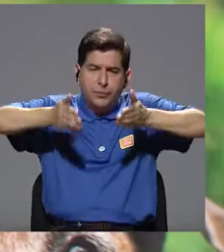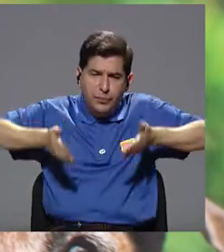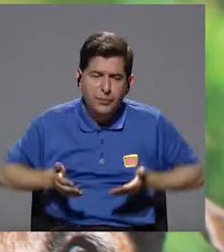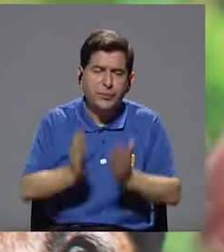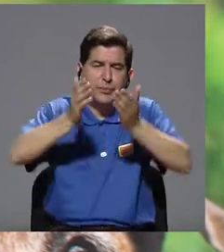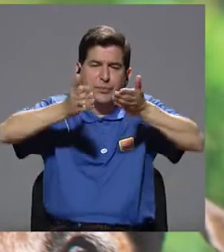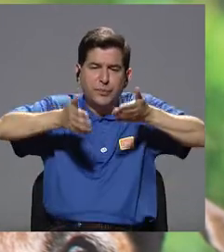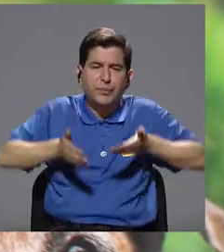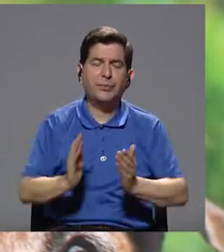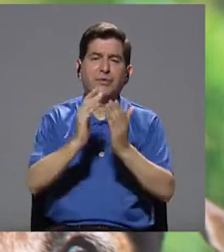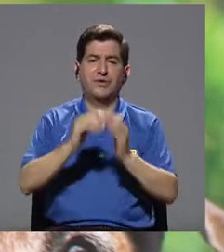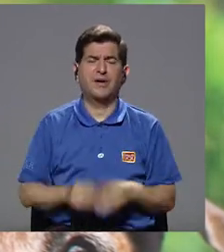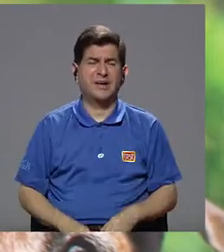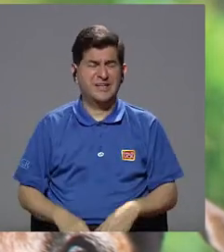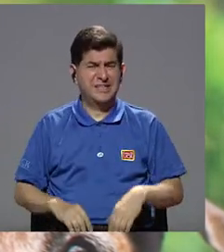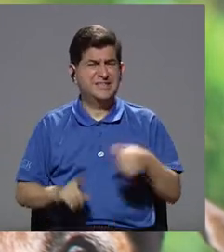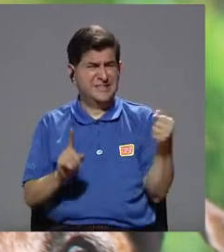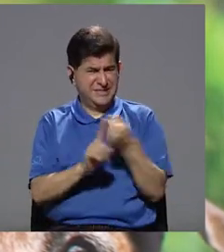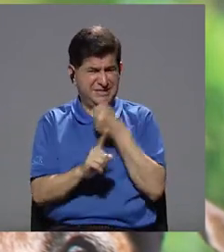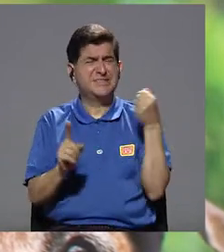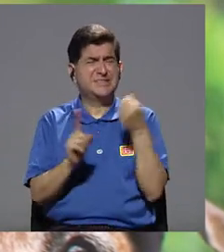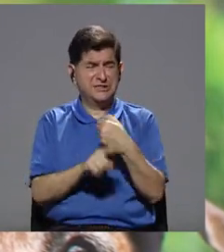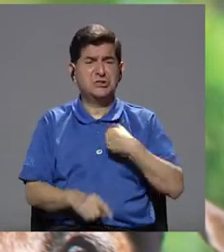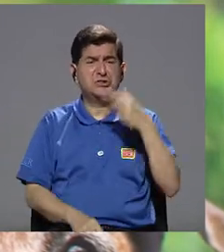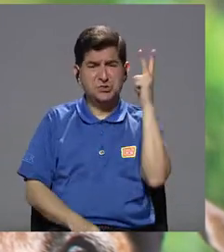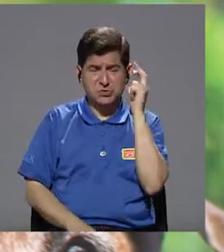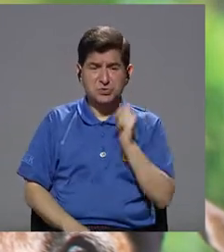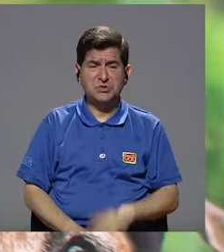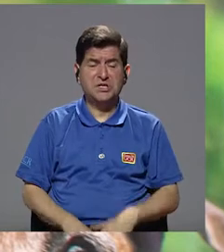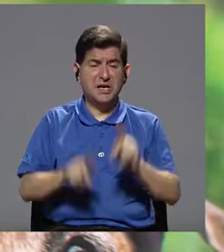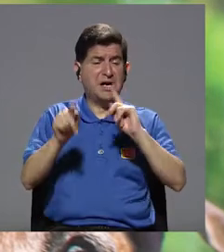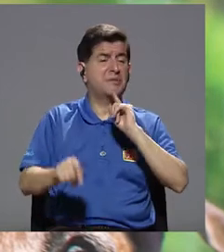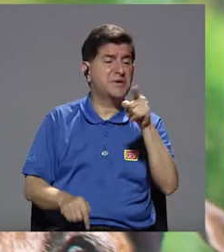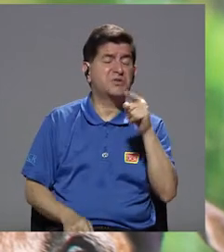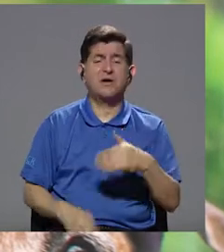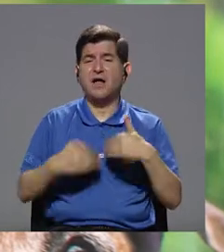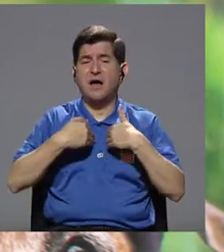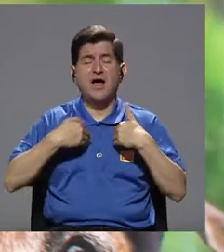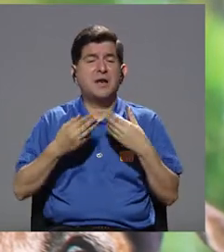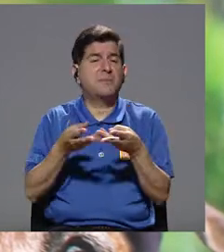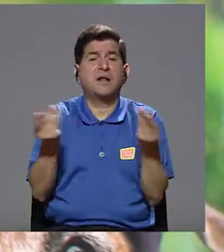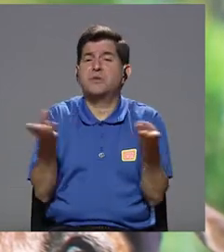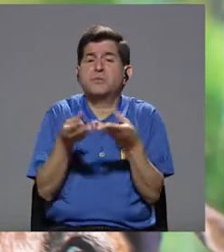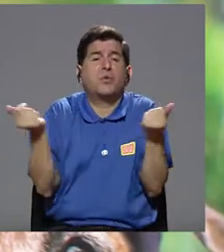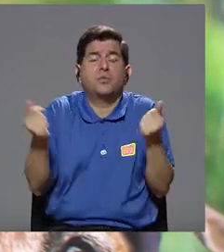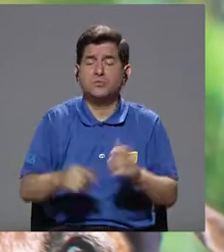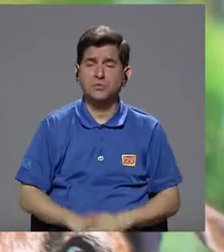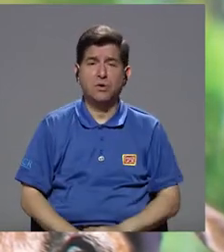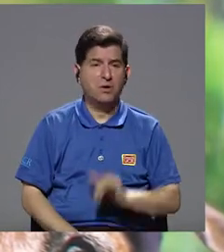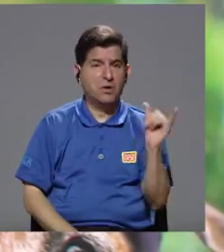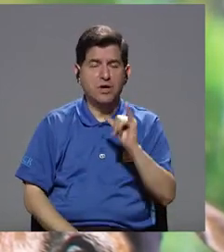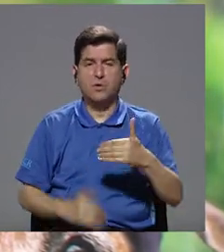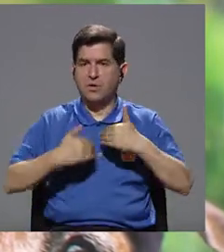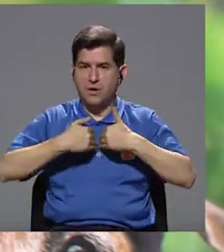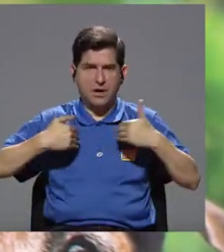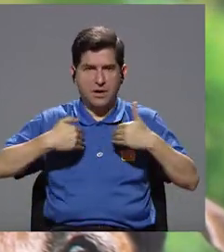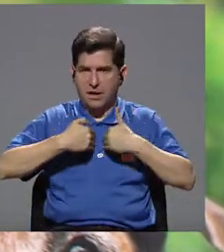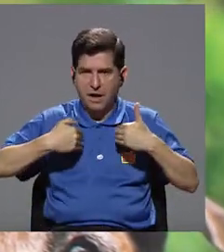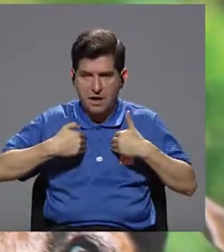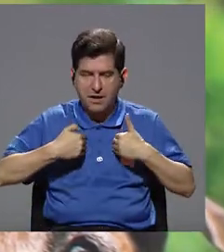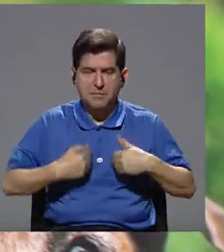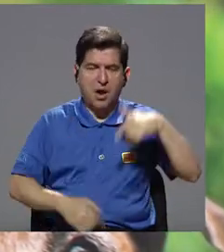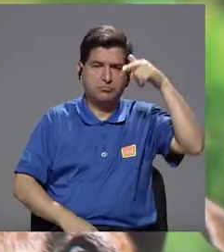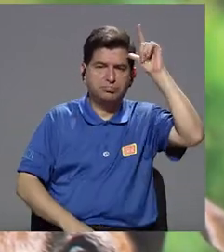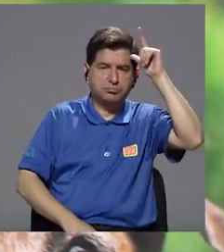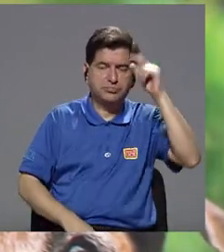celos, es algo muy cruel, la verdad. Yo he escuchado creadores decir que son sus animales de producción, o como si fueran animales, como